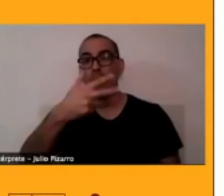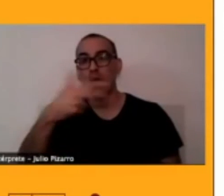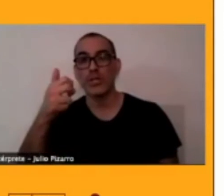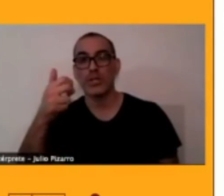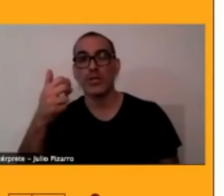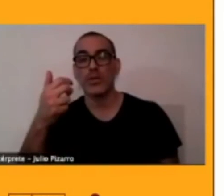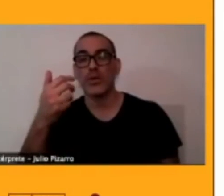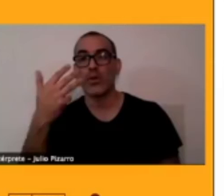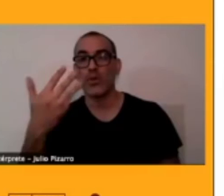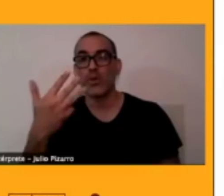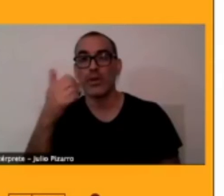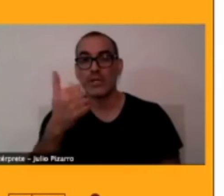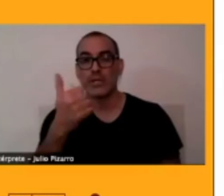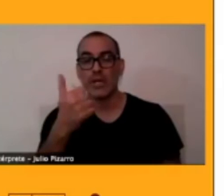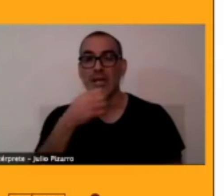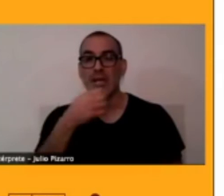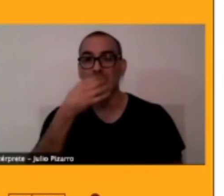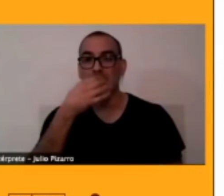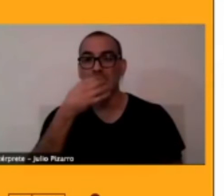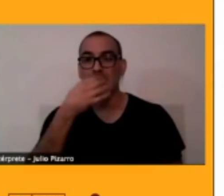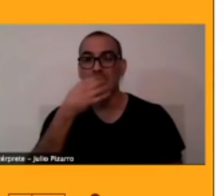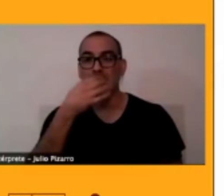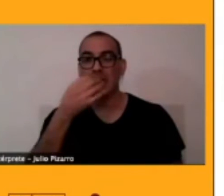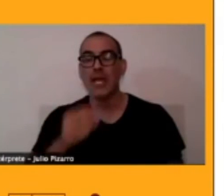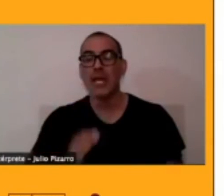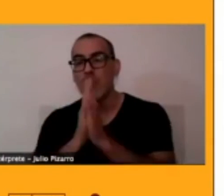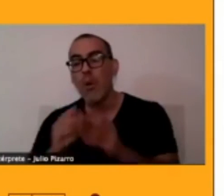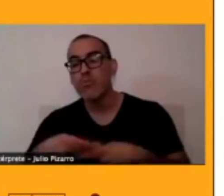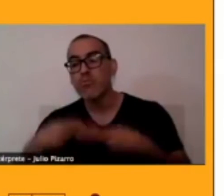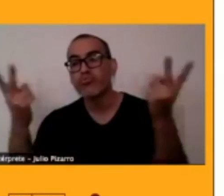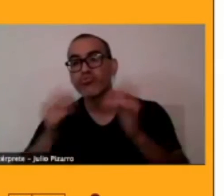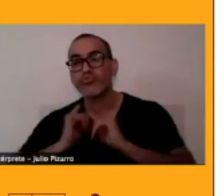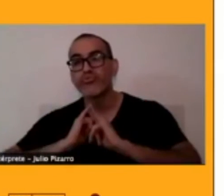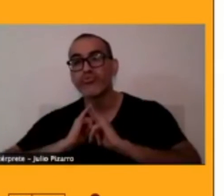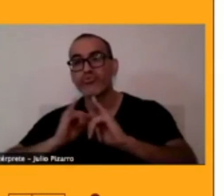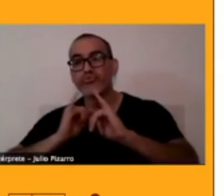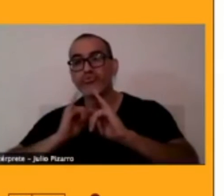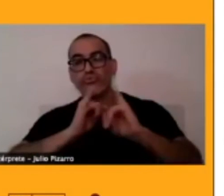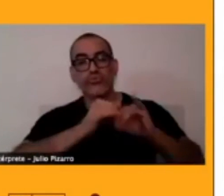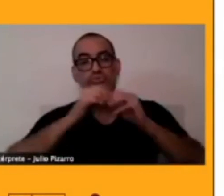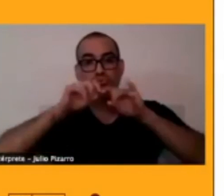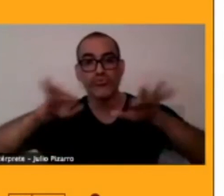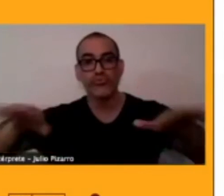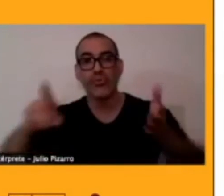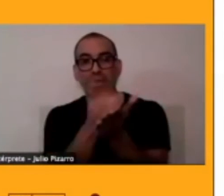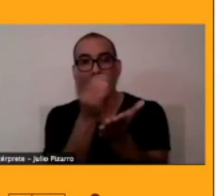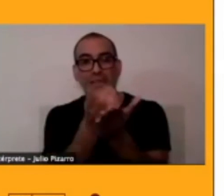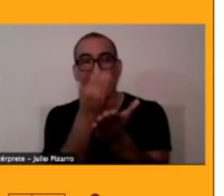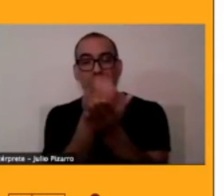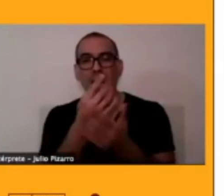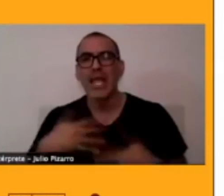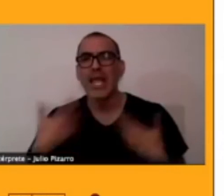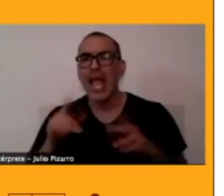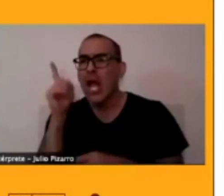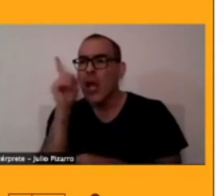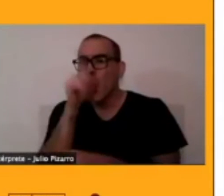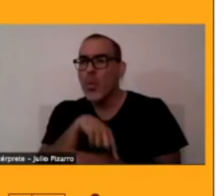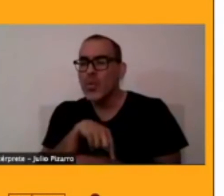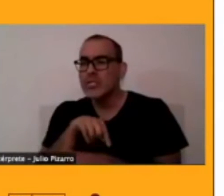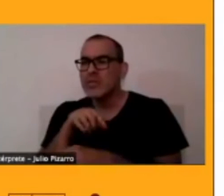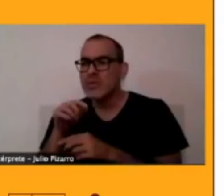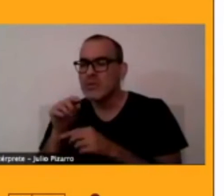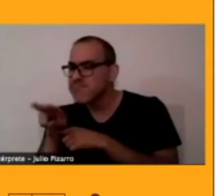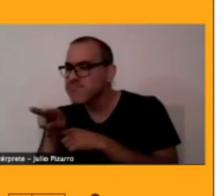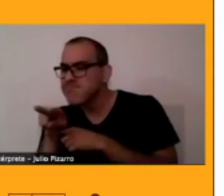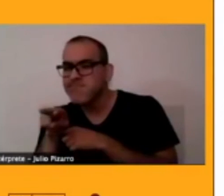publiquen este diccionario de 30 de hojas, porque son los últimos vestigios que van a